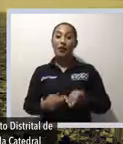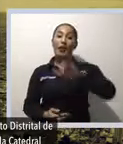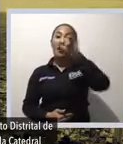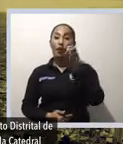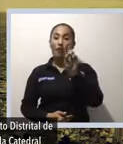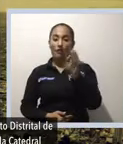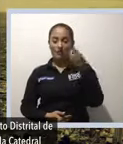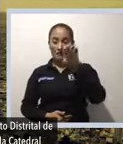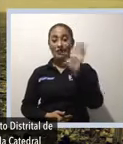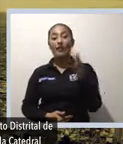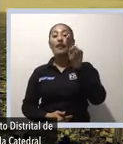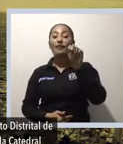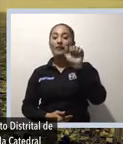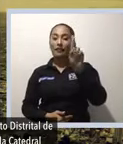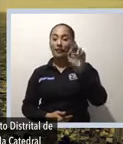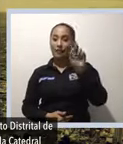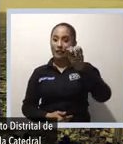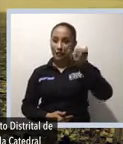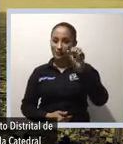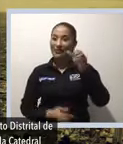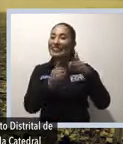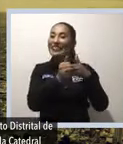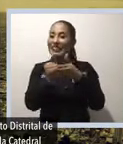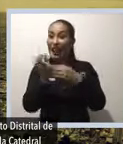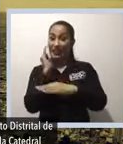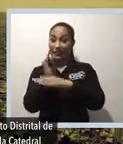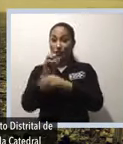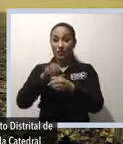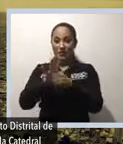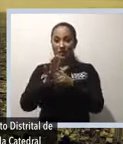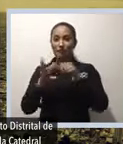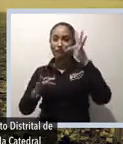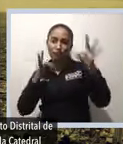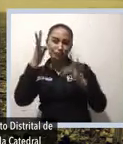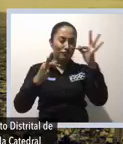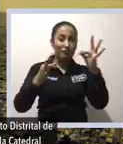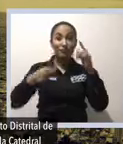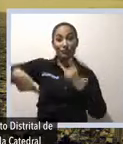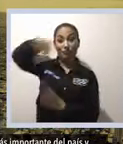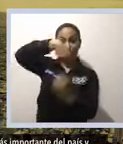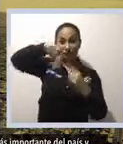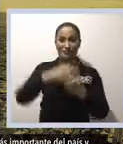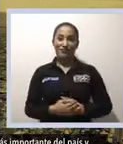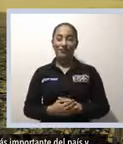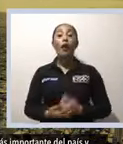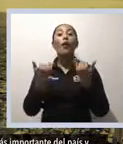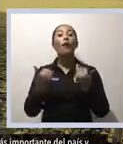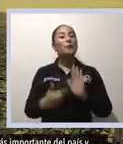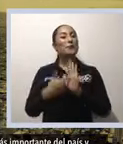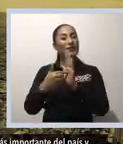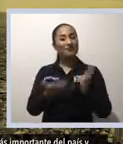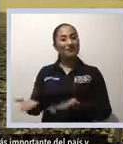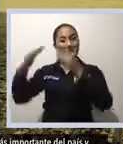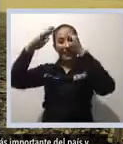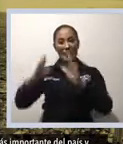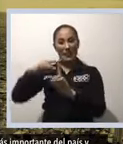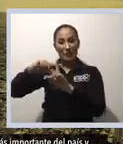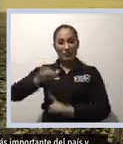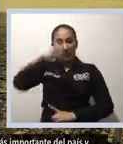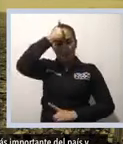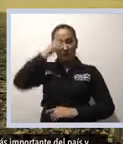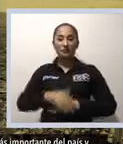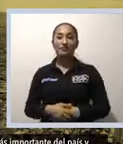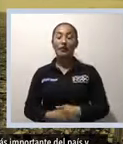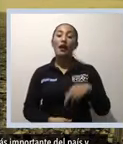Mi nombre es Jorge Naranjo, yo soy guía del Instituto Distrital de Turismo. El día de hoy les voy a hablar sobre la Catedral Primada. Esta catedral es un templo de